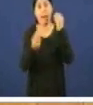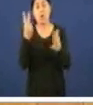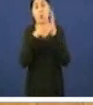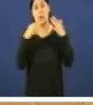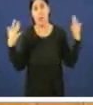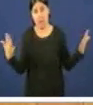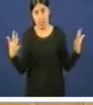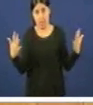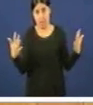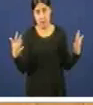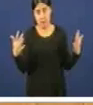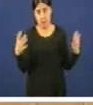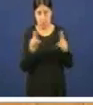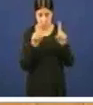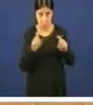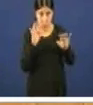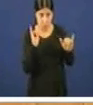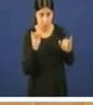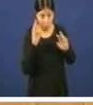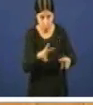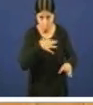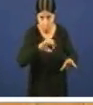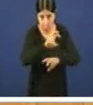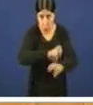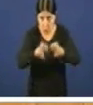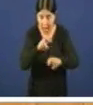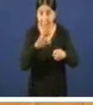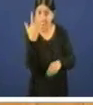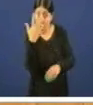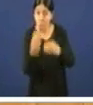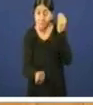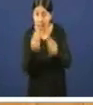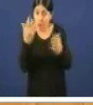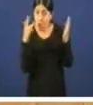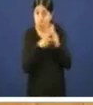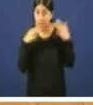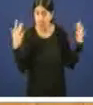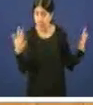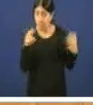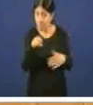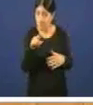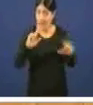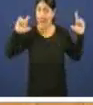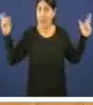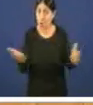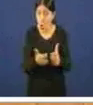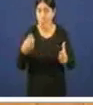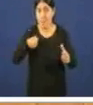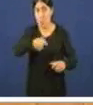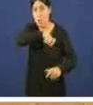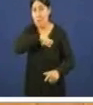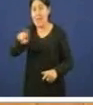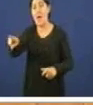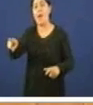teñen ordenadores diante poden buscar 5 de maio de 2010 reunión na Moncloa entre Rajoy e